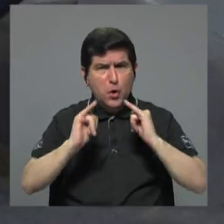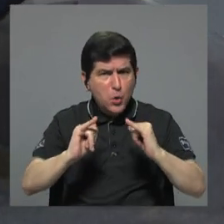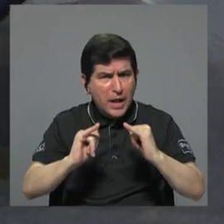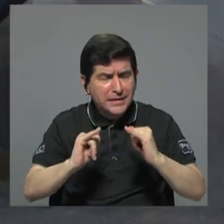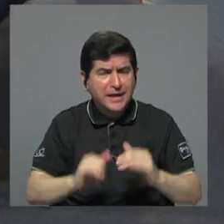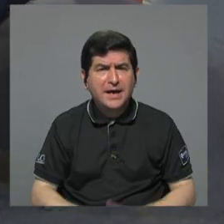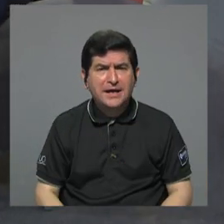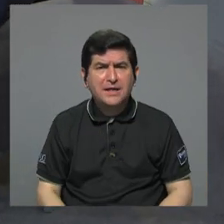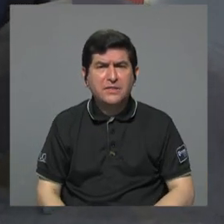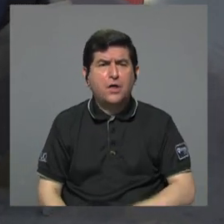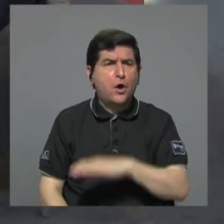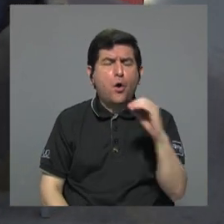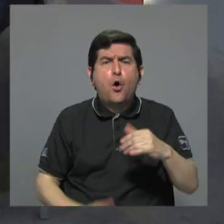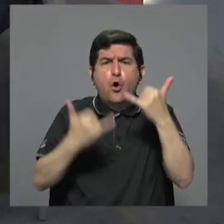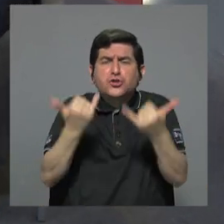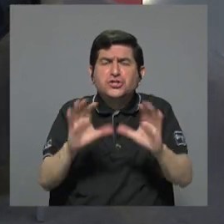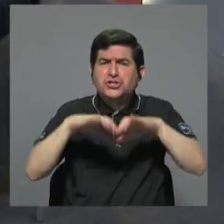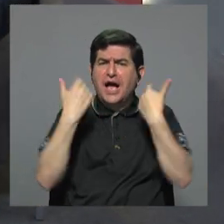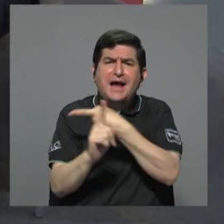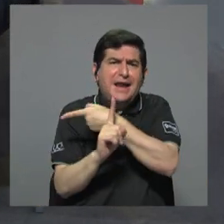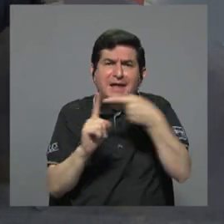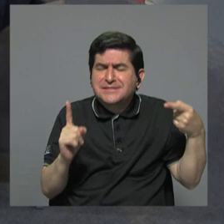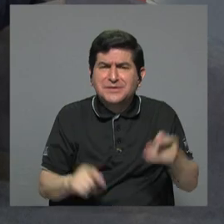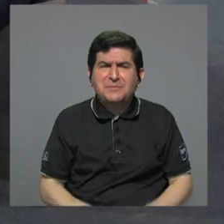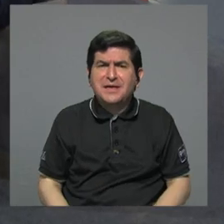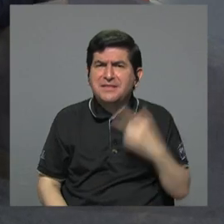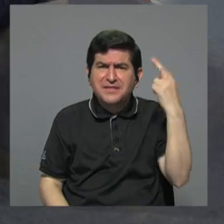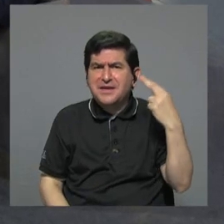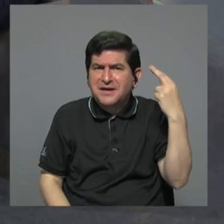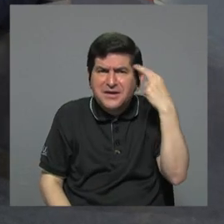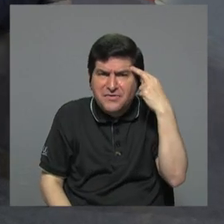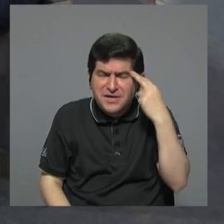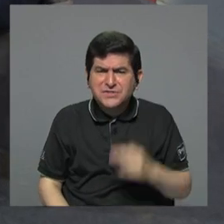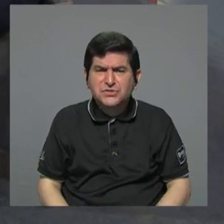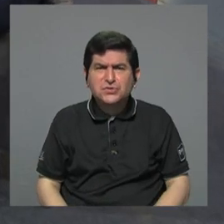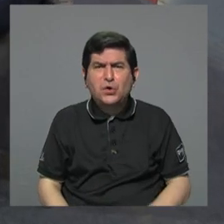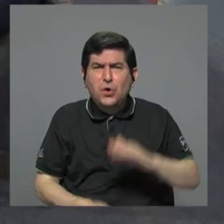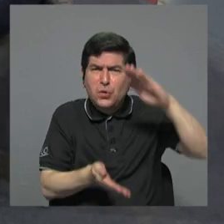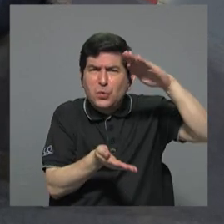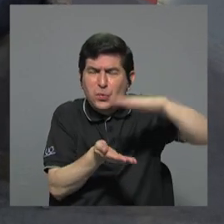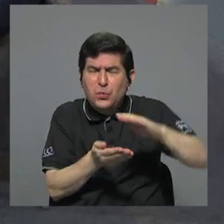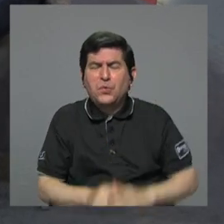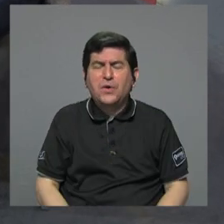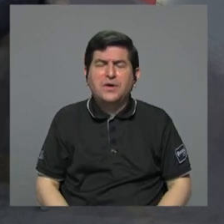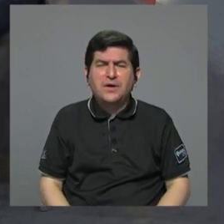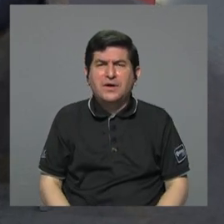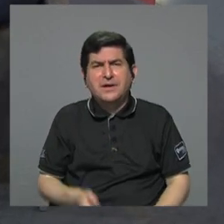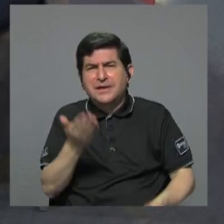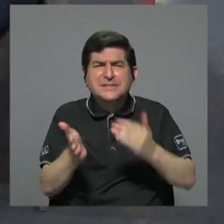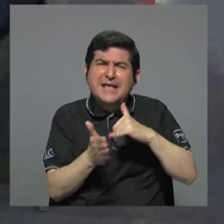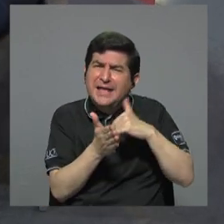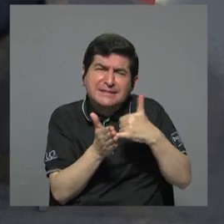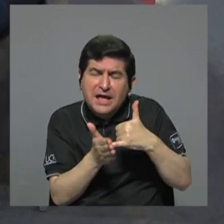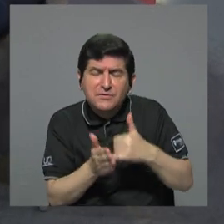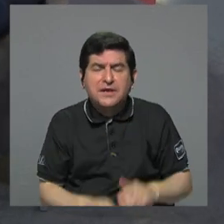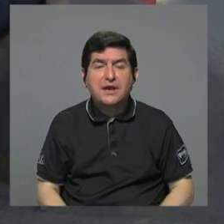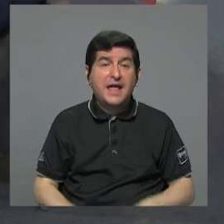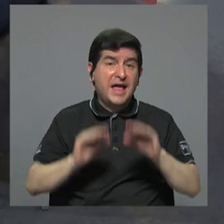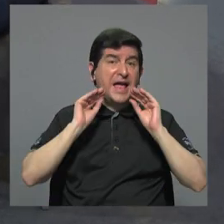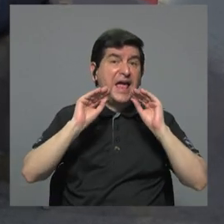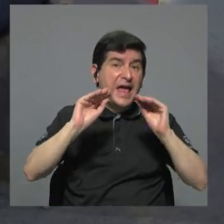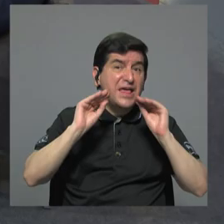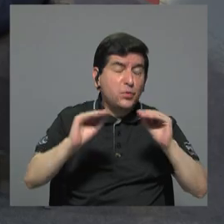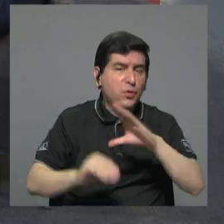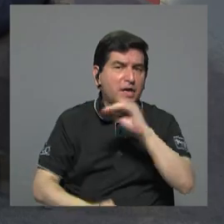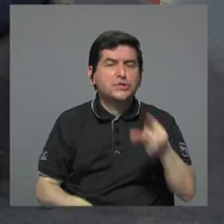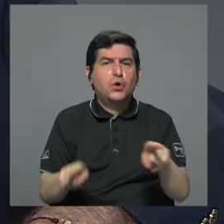educación. que hizo que ya la clase media se empezara a alimentarse. La Laura, es educación y ha